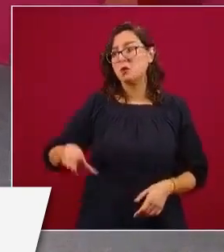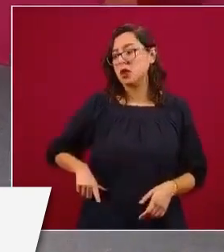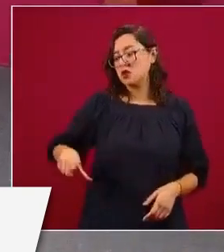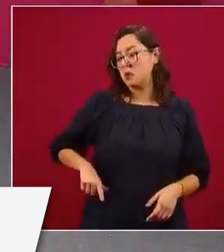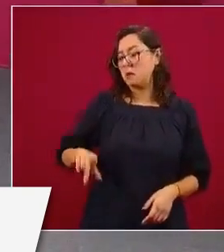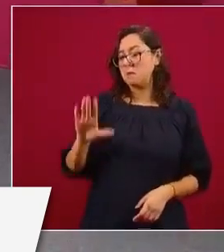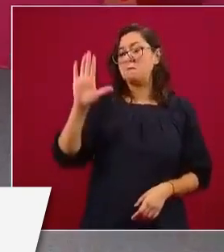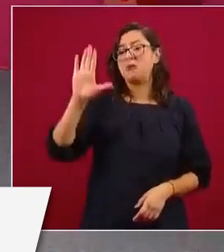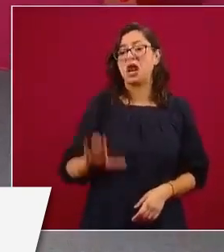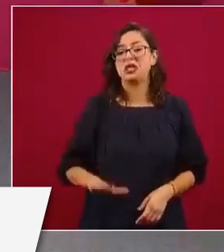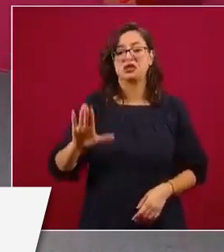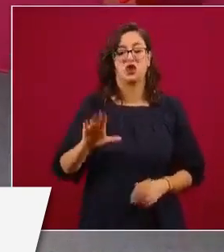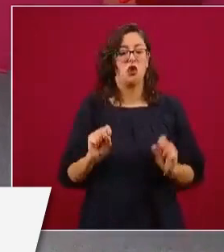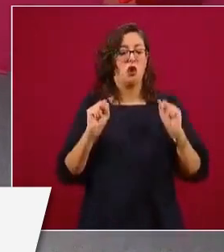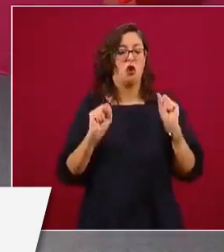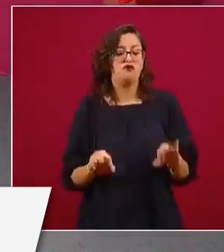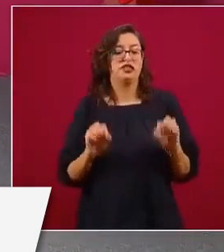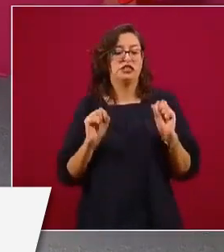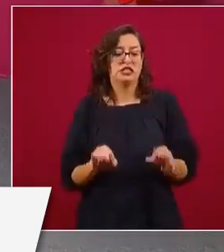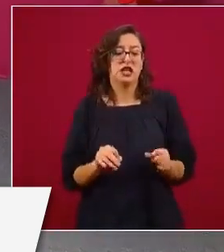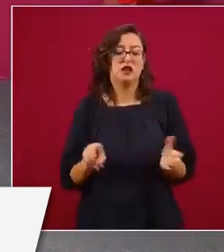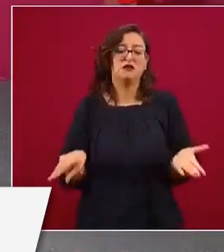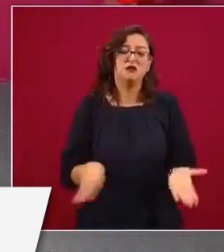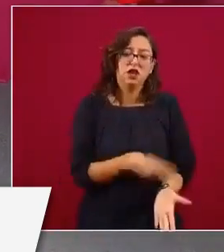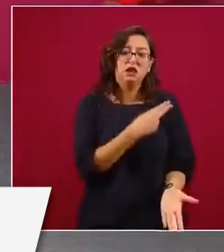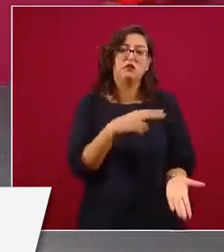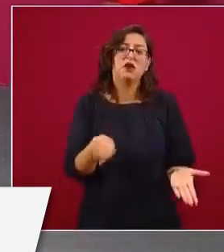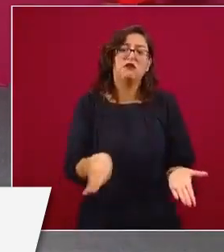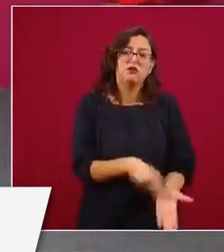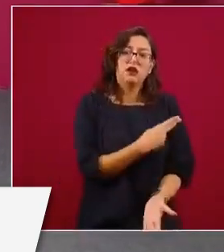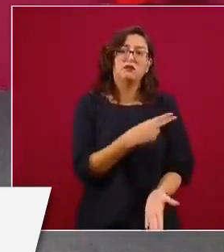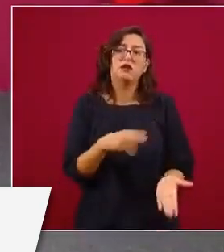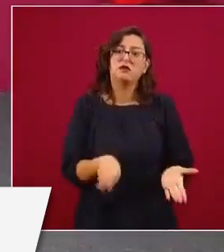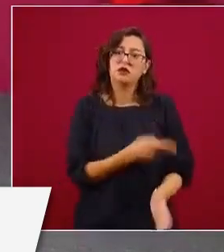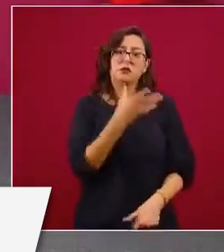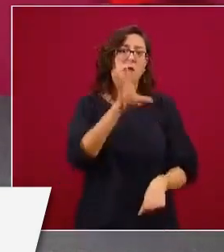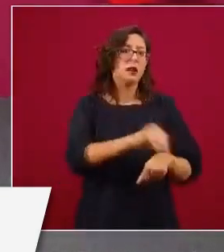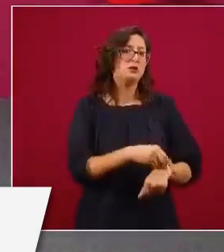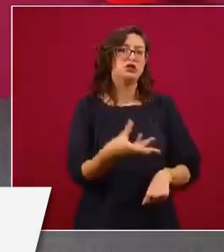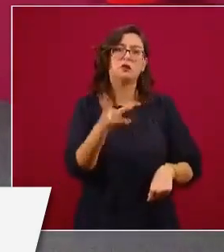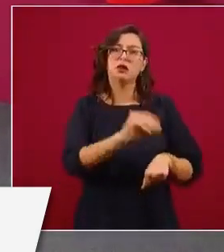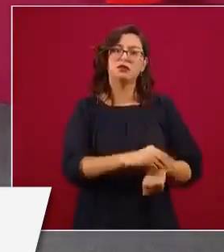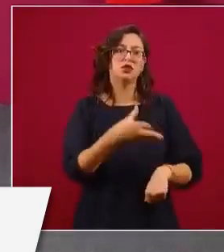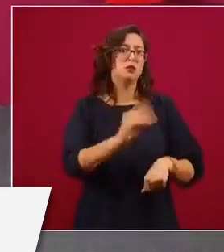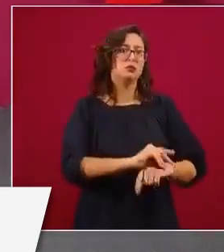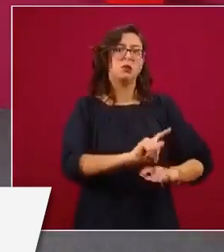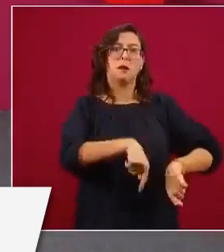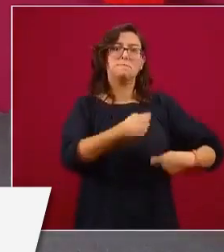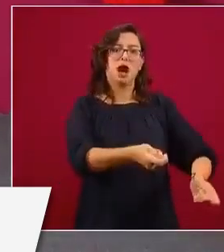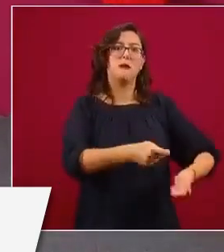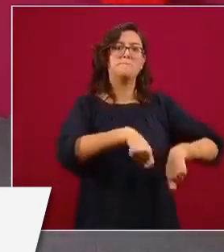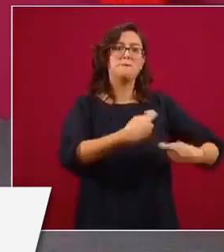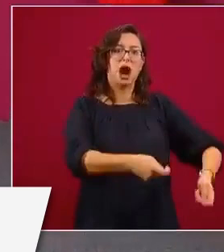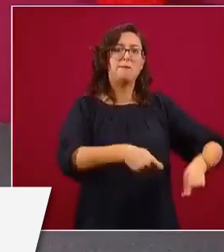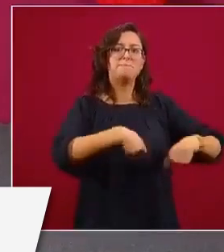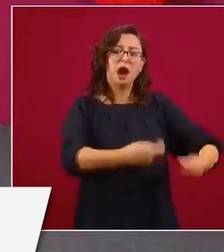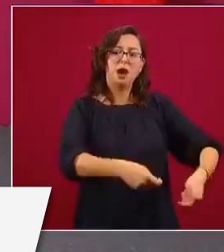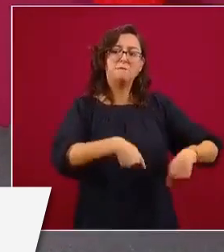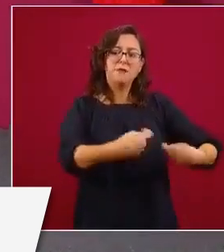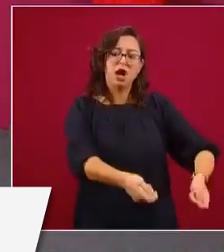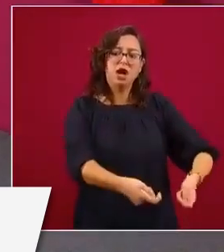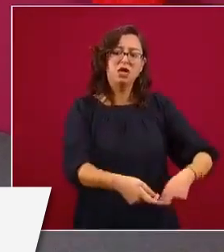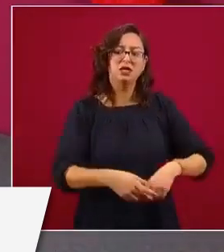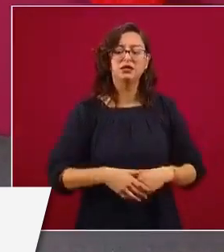todo, todo, todo, se